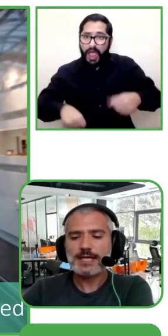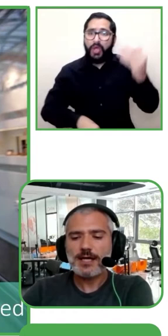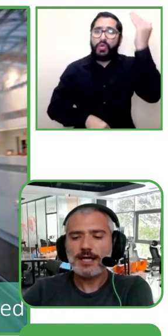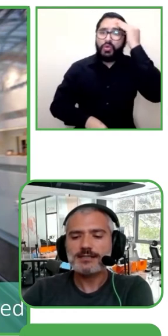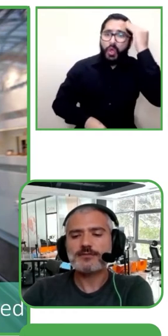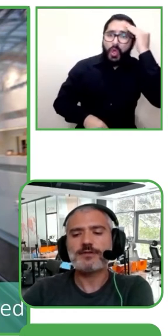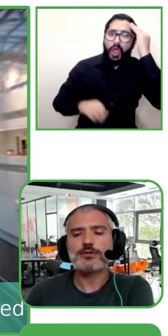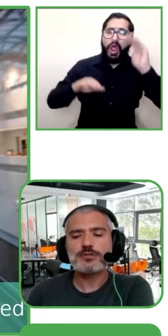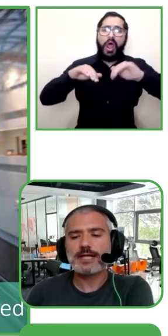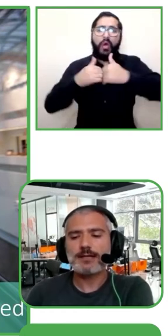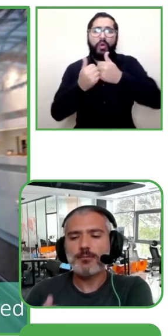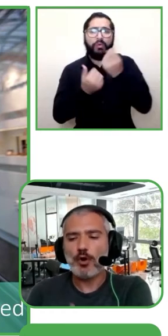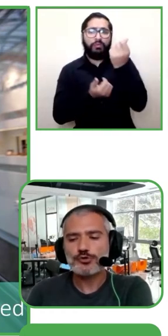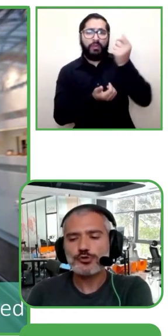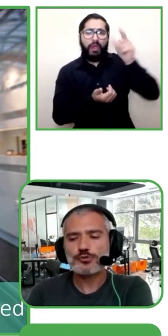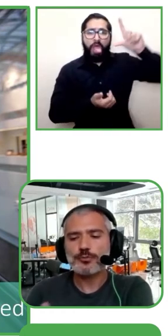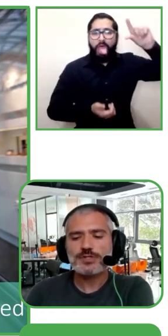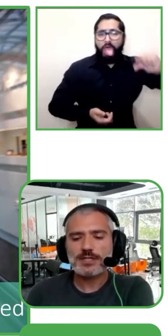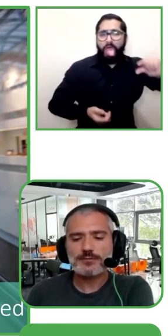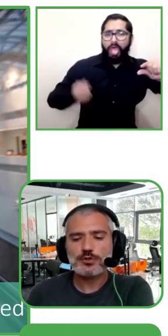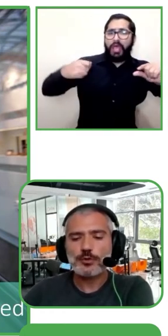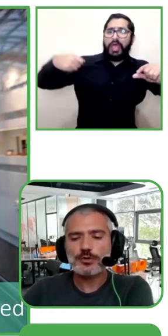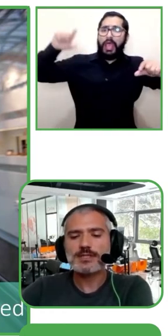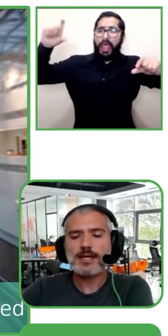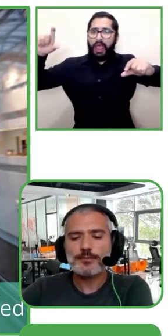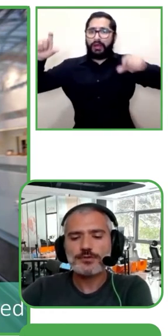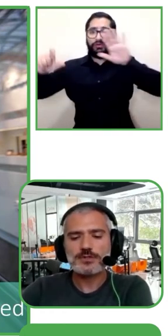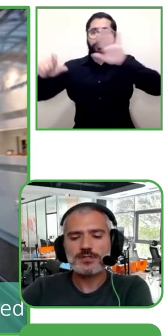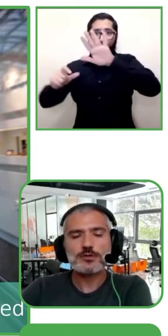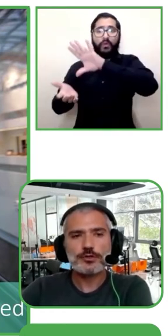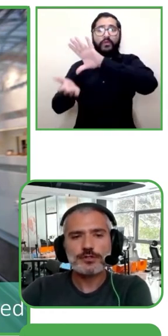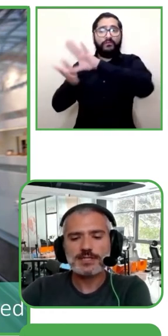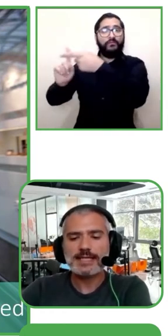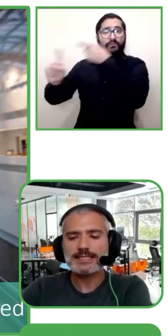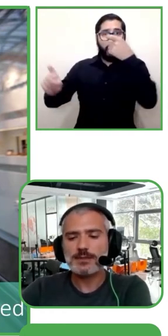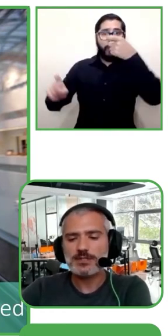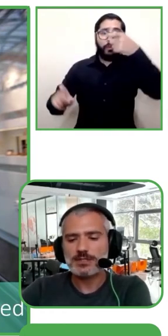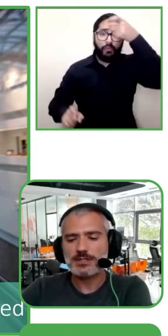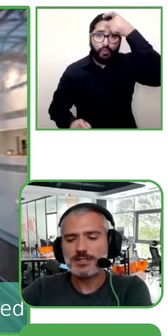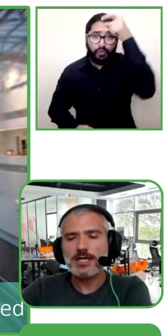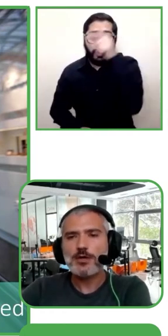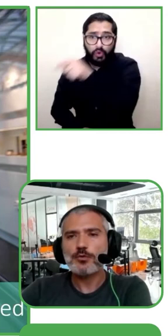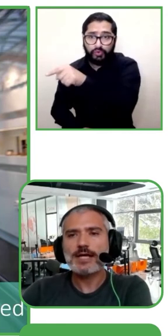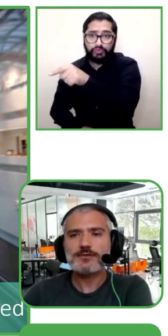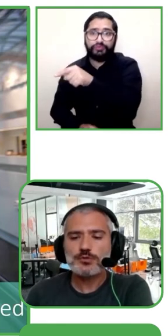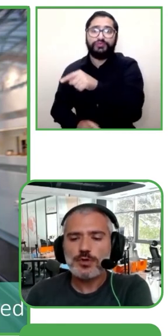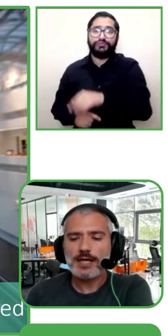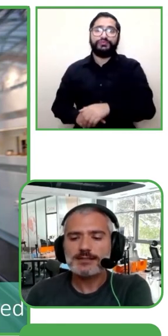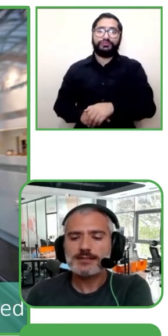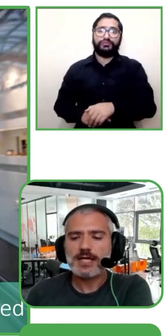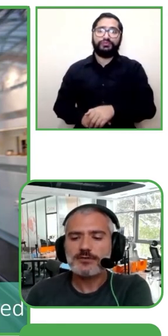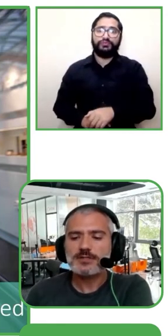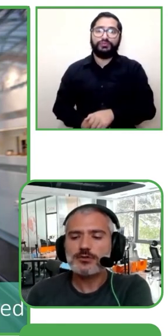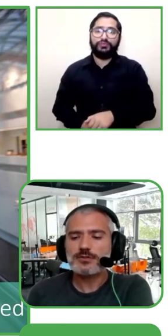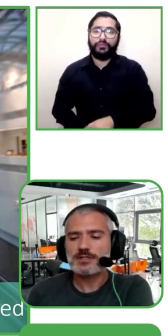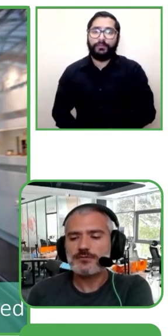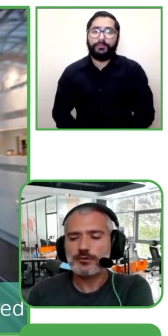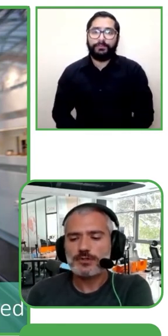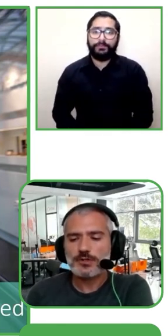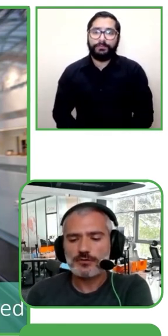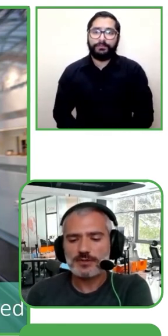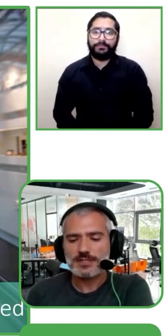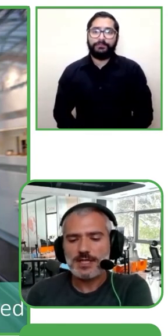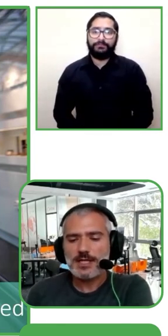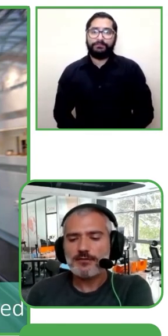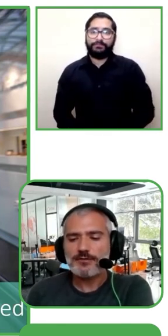12 estados y en más de 100 lugares en la mayoría de los museos universidades tiendas